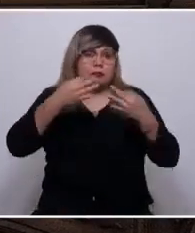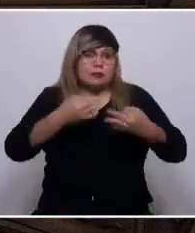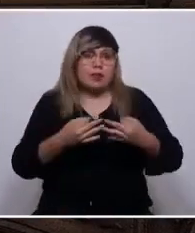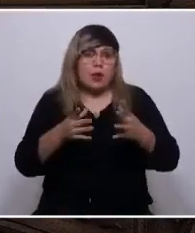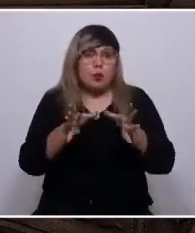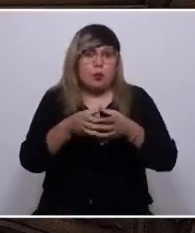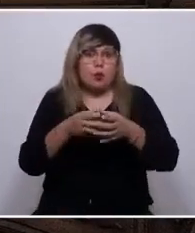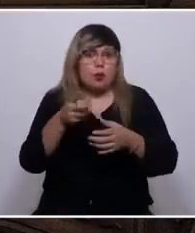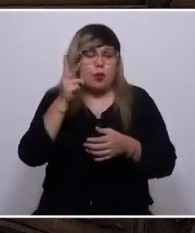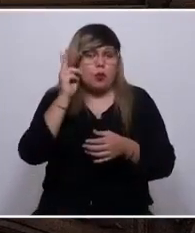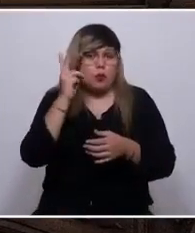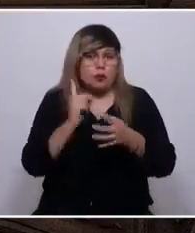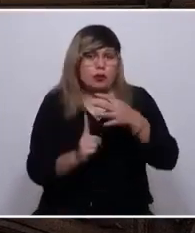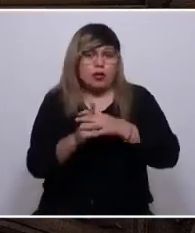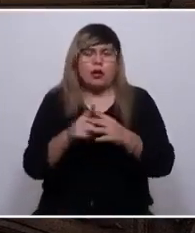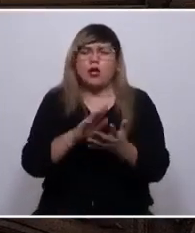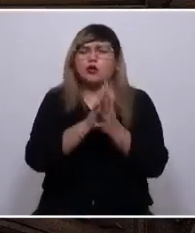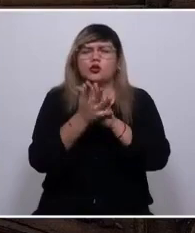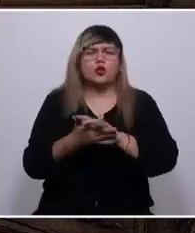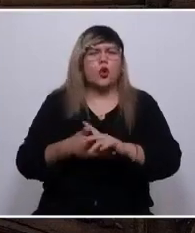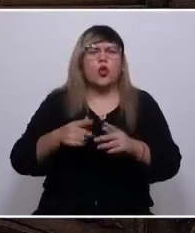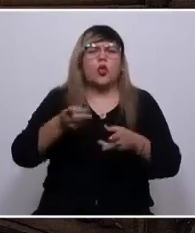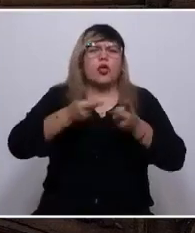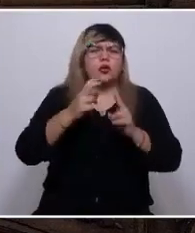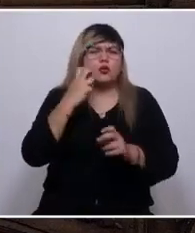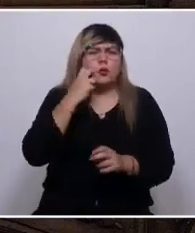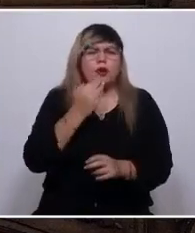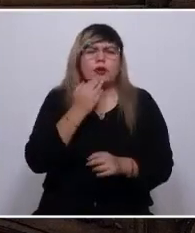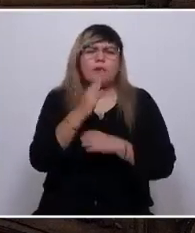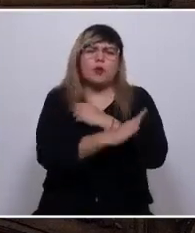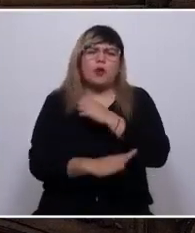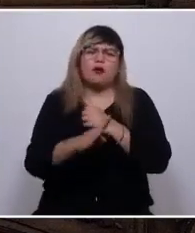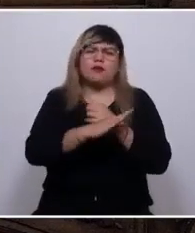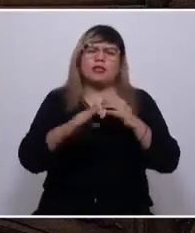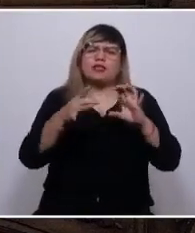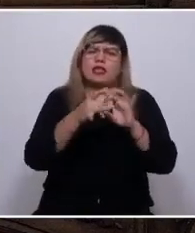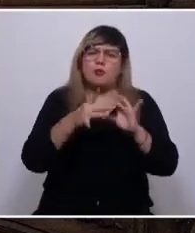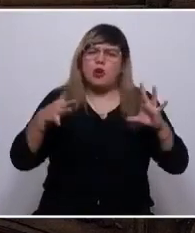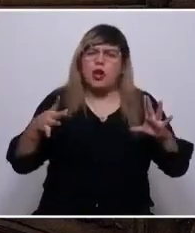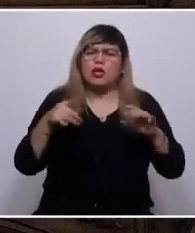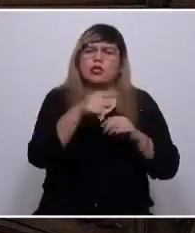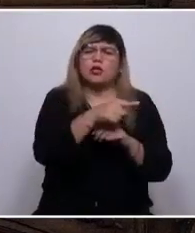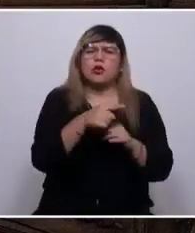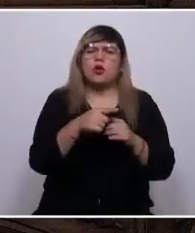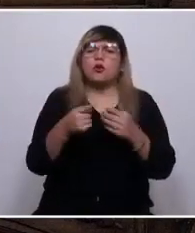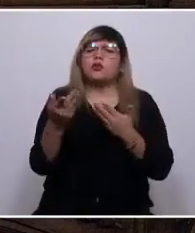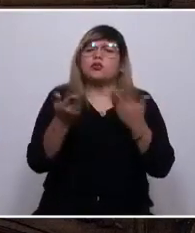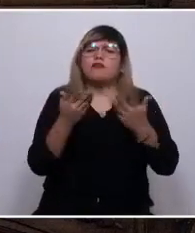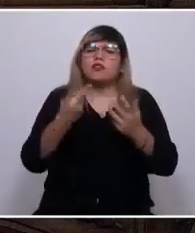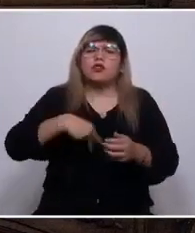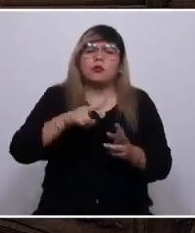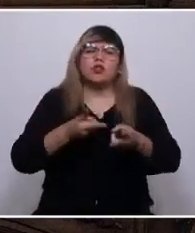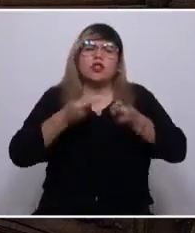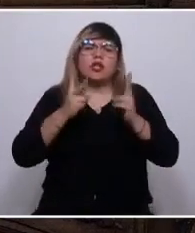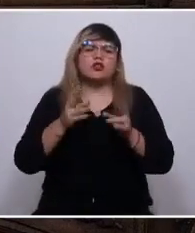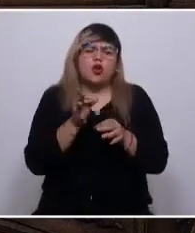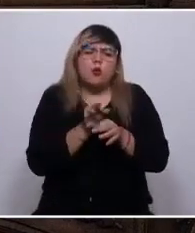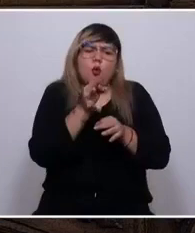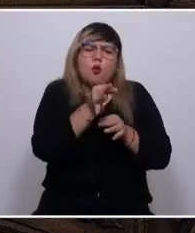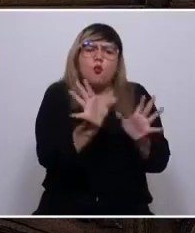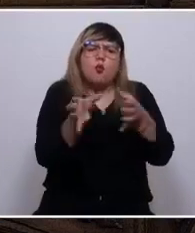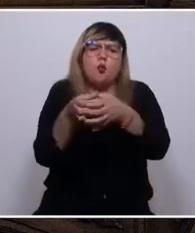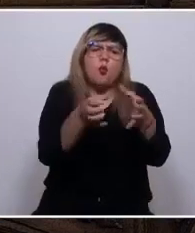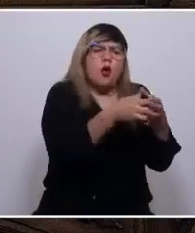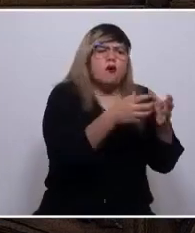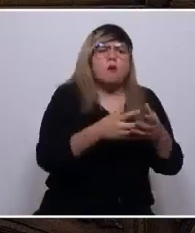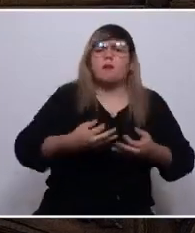de partida de todo tratado de derechos humanos y la base de cualquier Estado democrático y ese principio presupone nuestro derecho como pueblos a decidir libremente